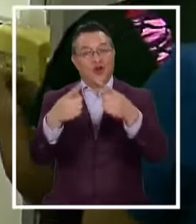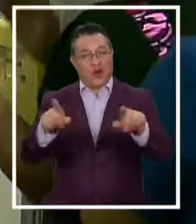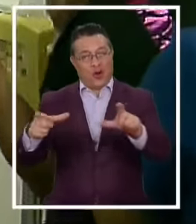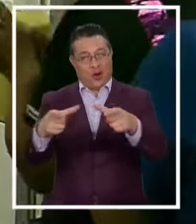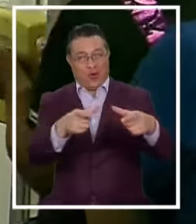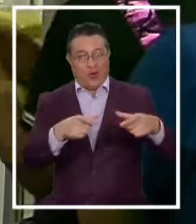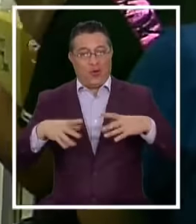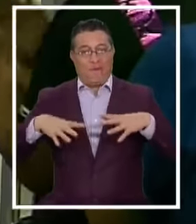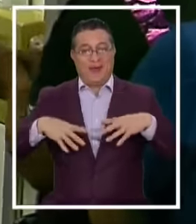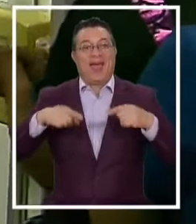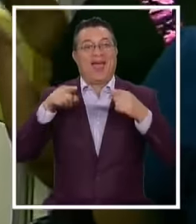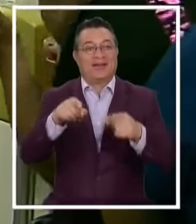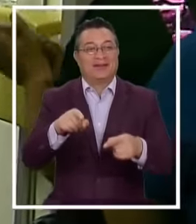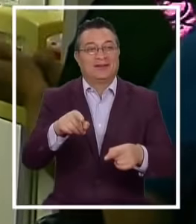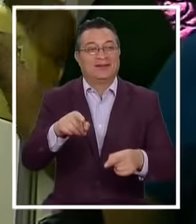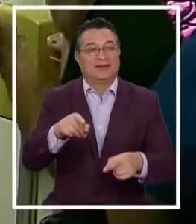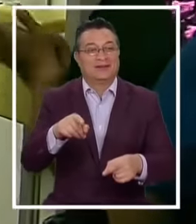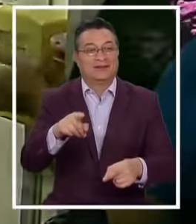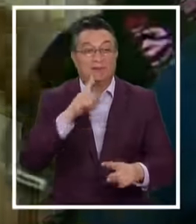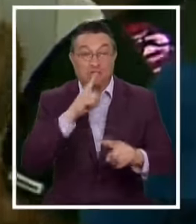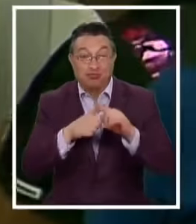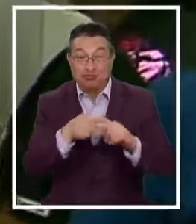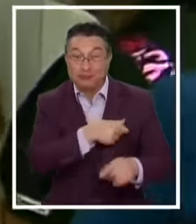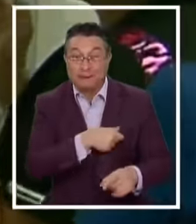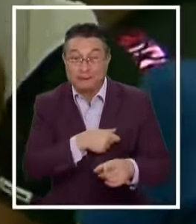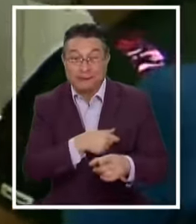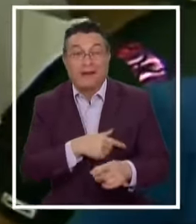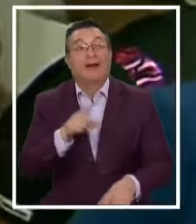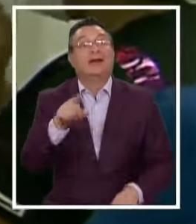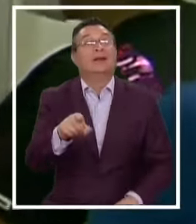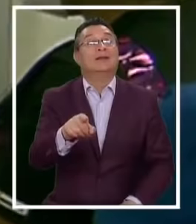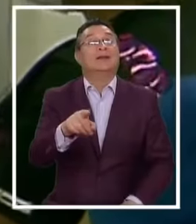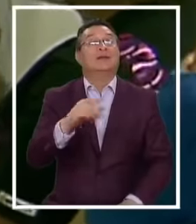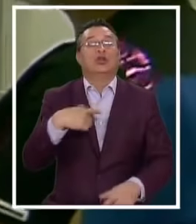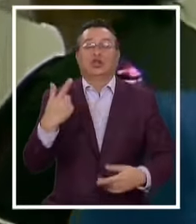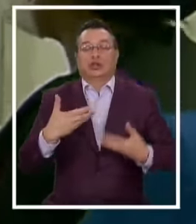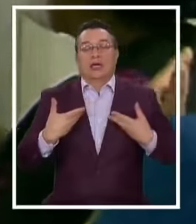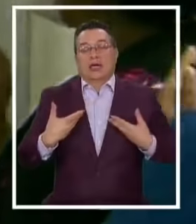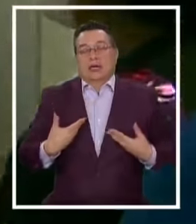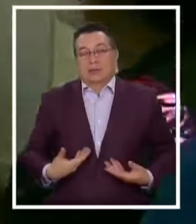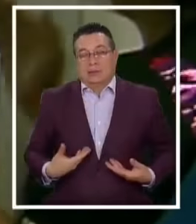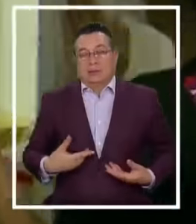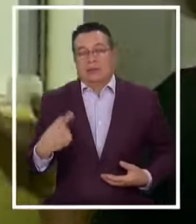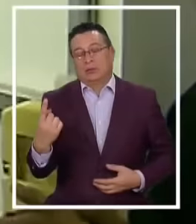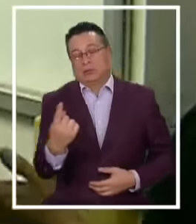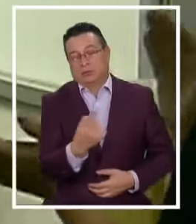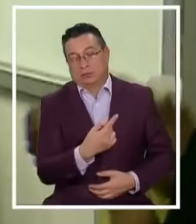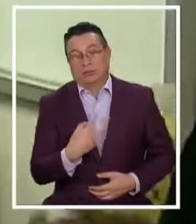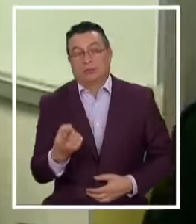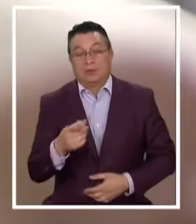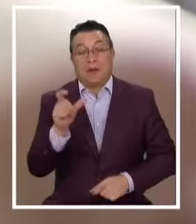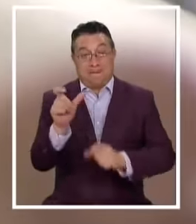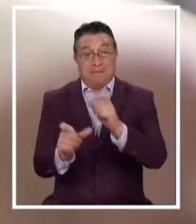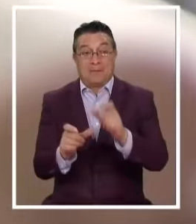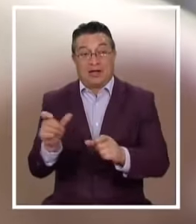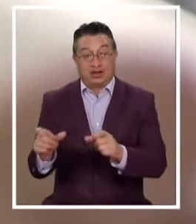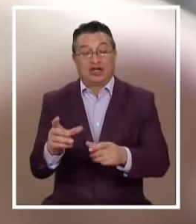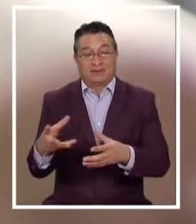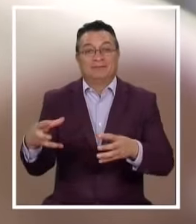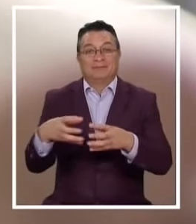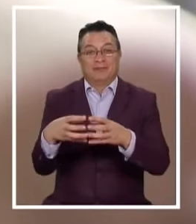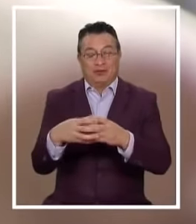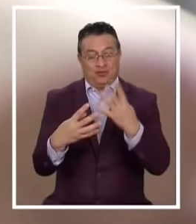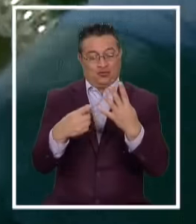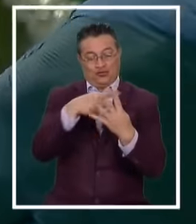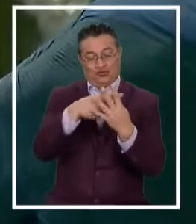¡Cumpleaños, Manuel! Pese a todo el cansancio Y el agotamiento Que enfrenta el personal De una de las